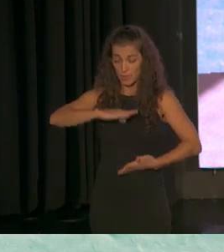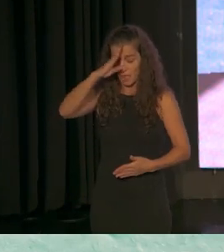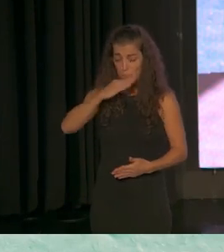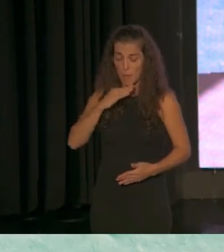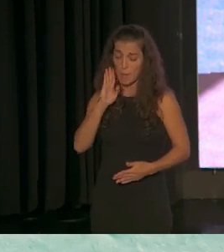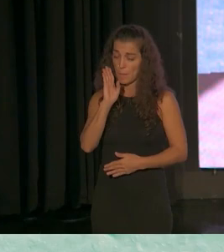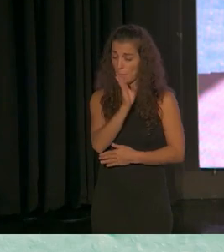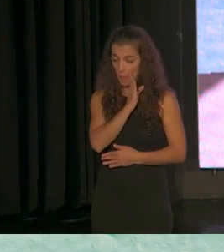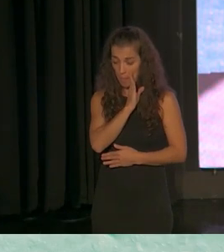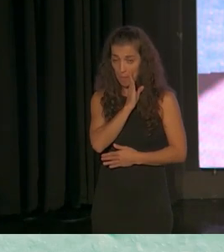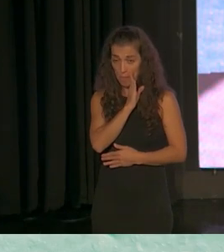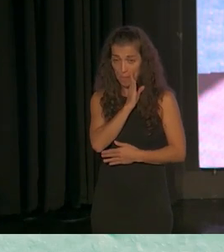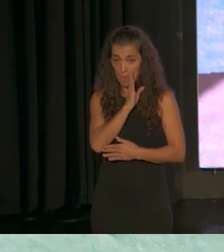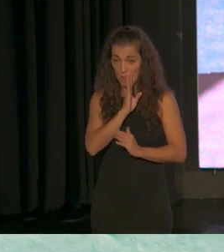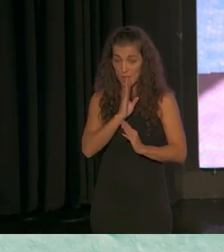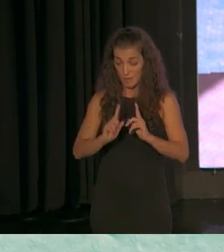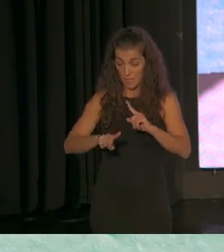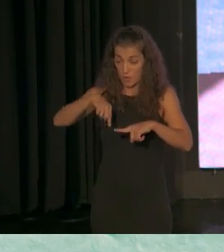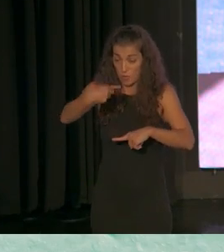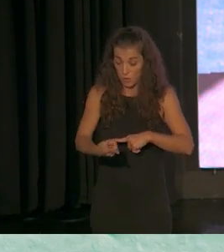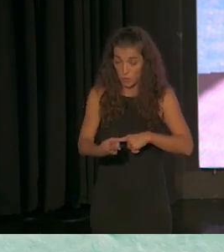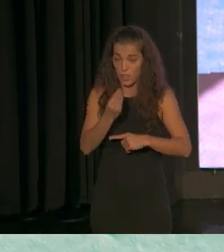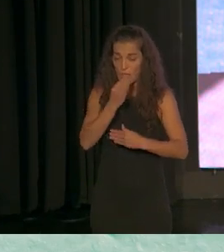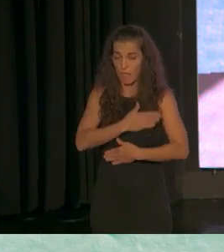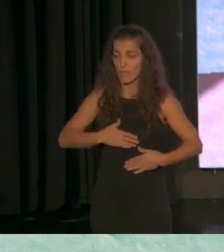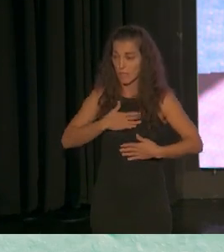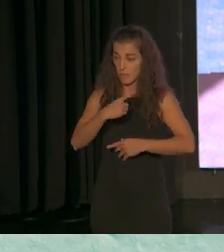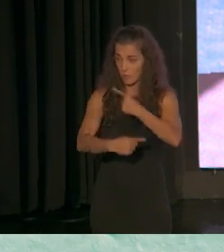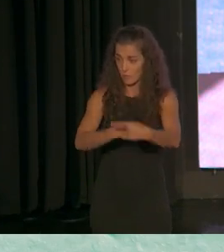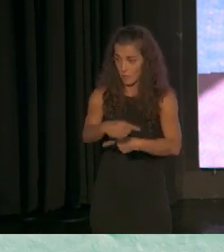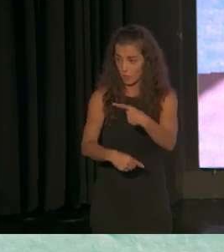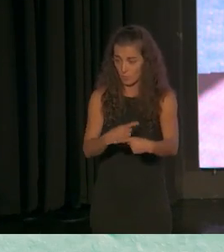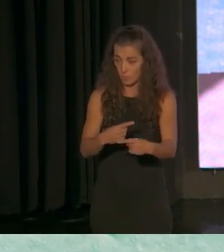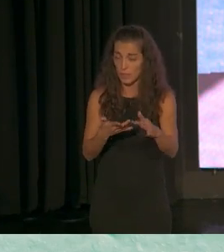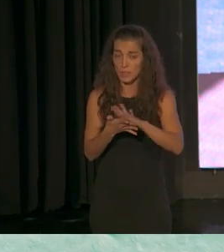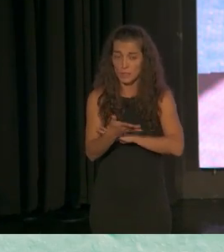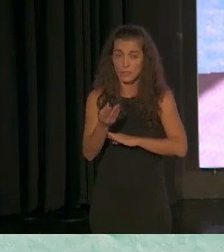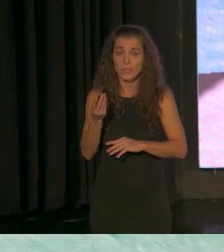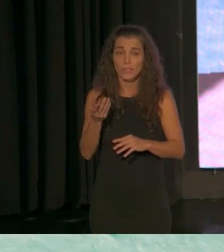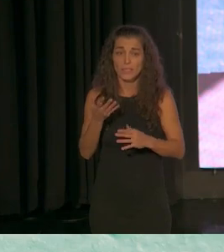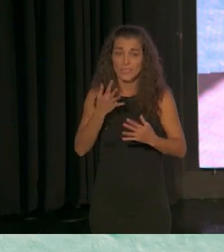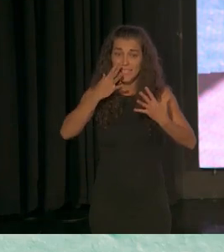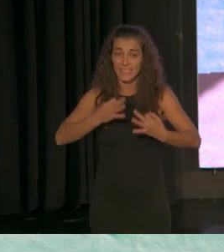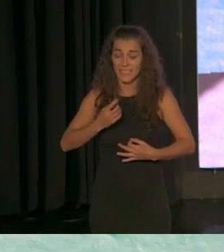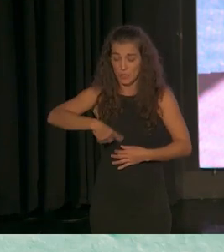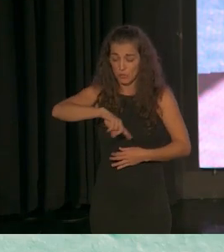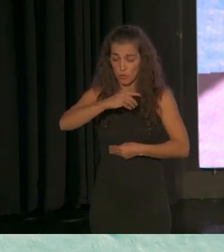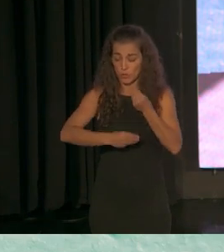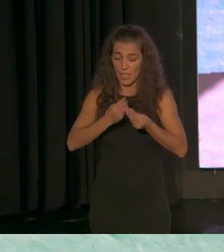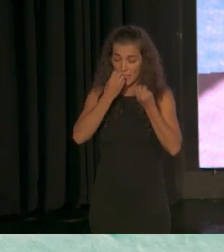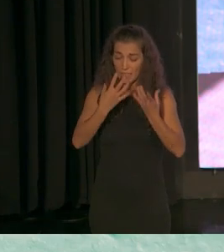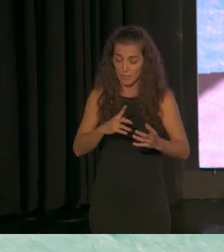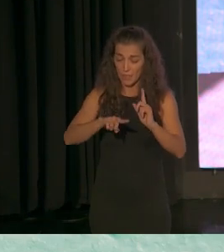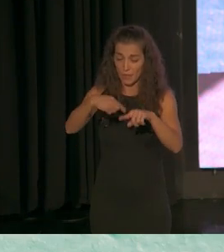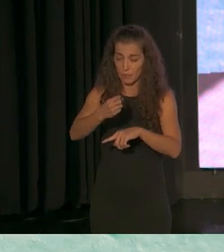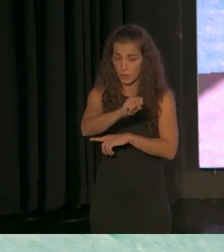es el bienestar de la familia hay una relación directa en hacer las cosas bien ver los resultados positivos